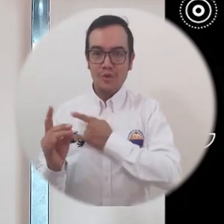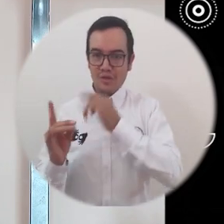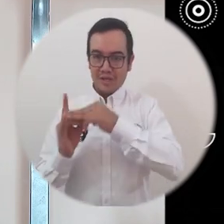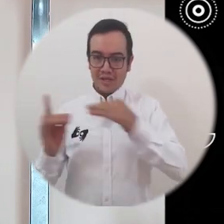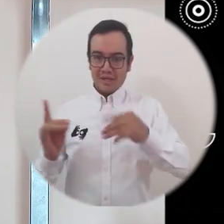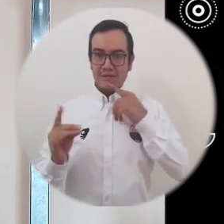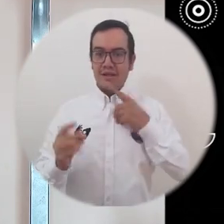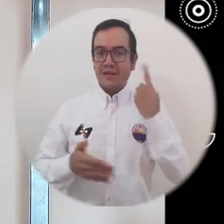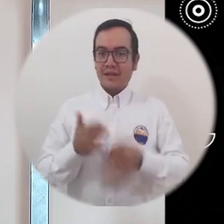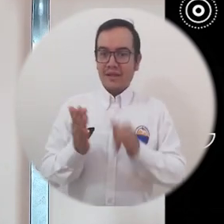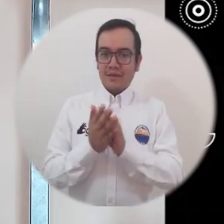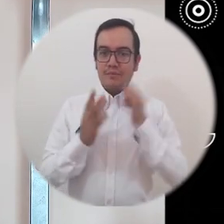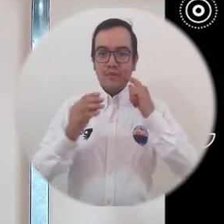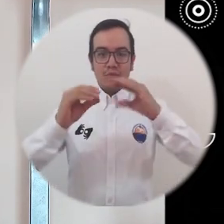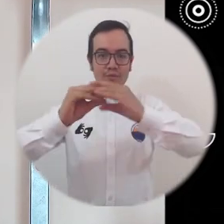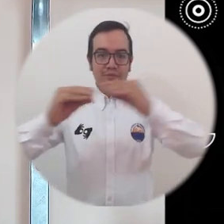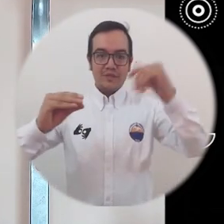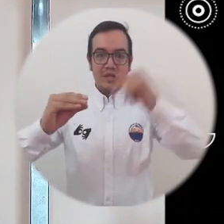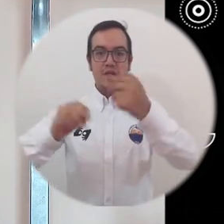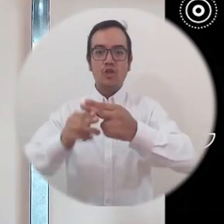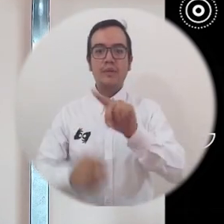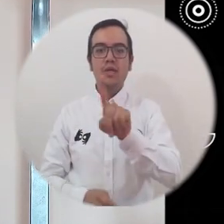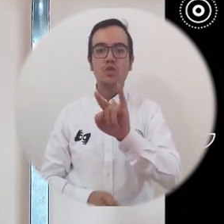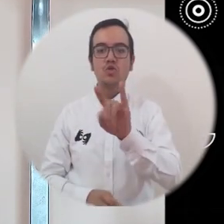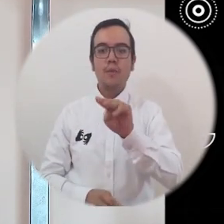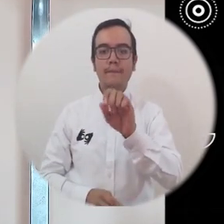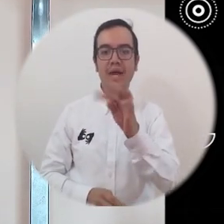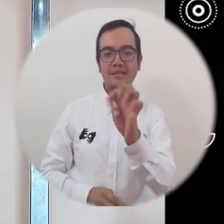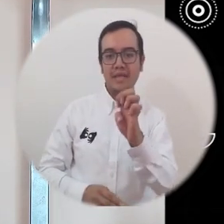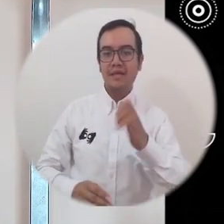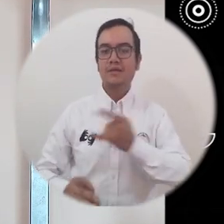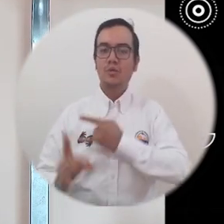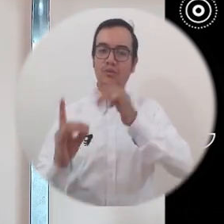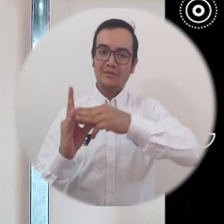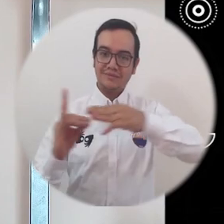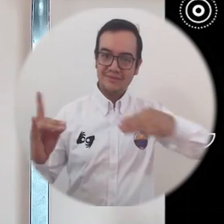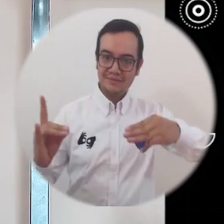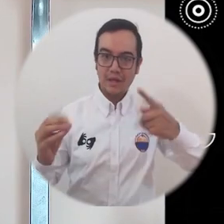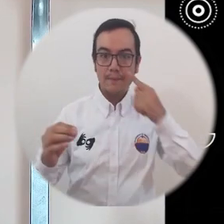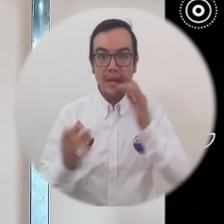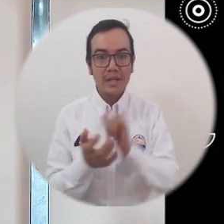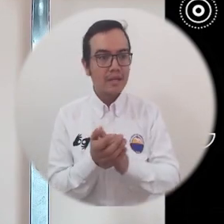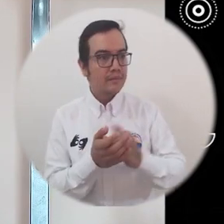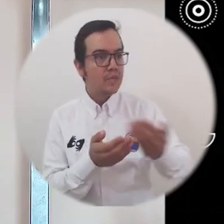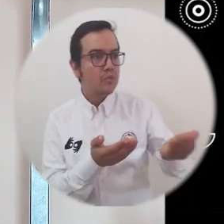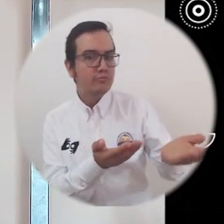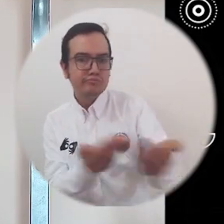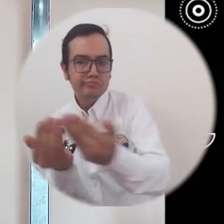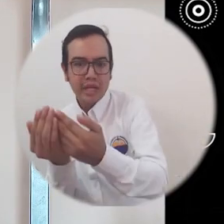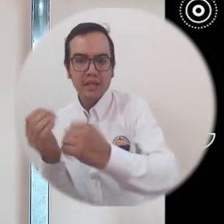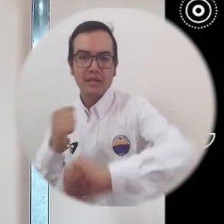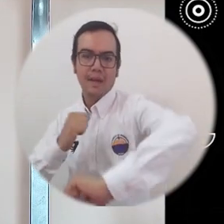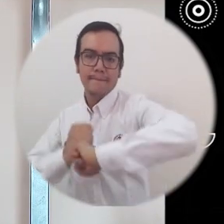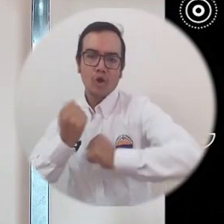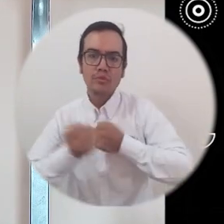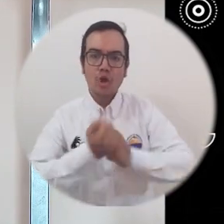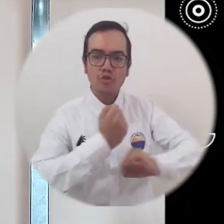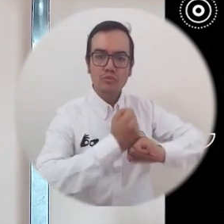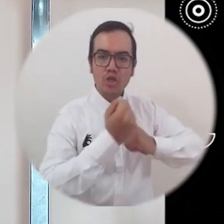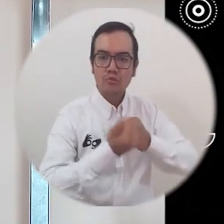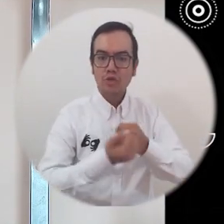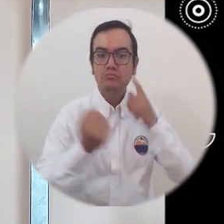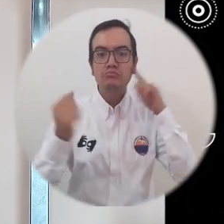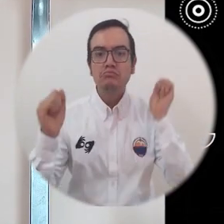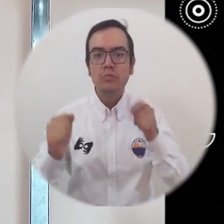Unimagdalena. Esta plataforma busca que a través de espacios virtuales y de manera colaborativa, la comunidad universitaria